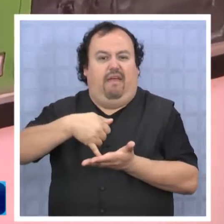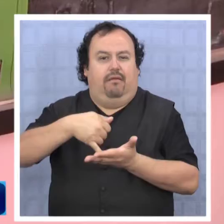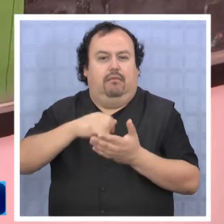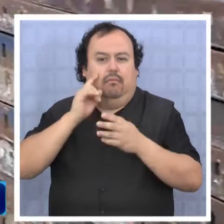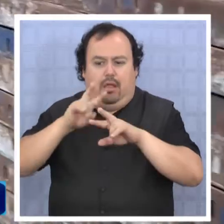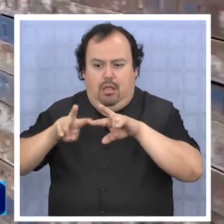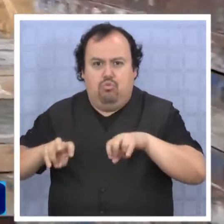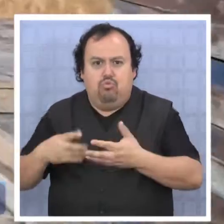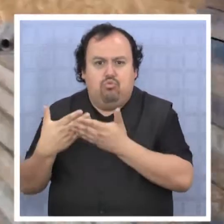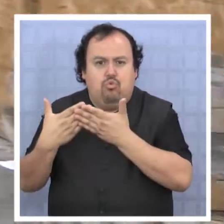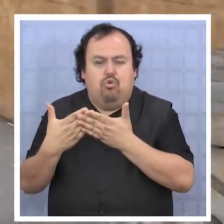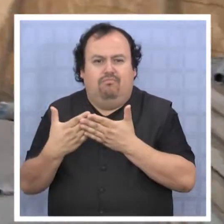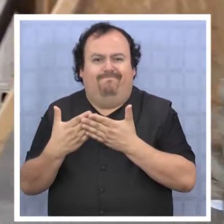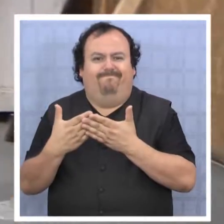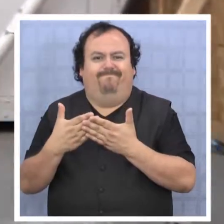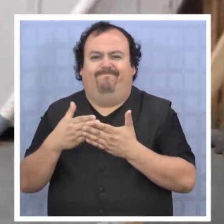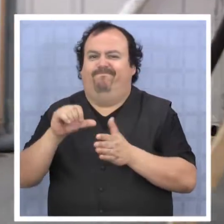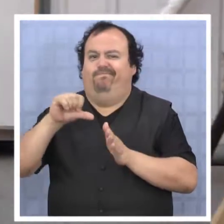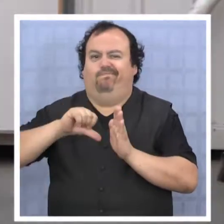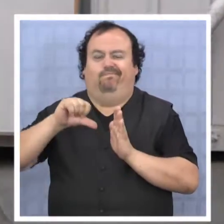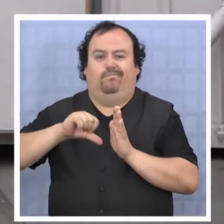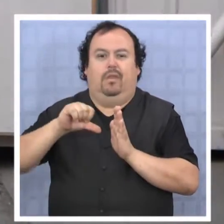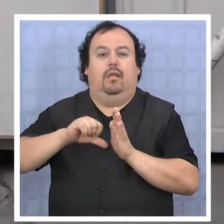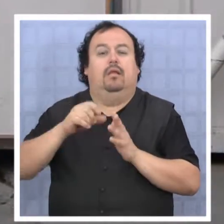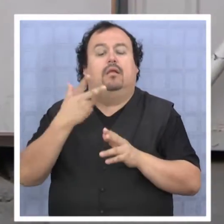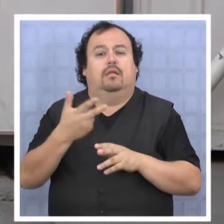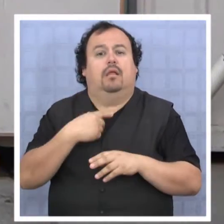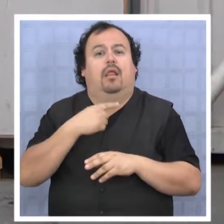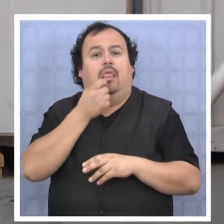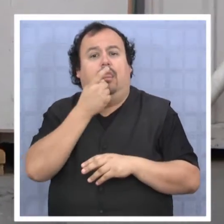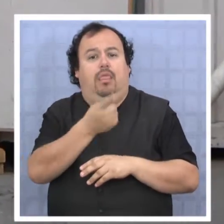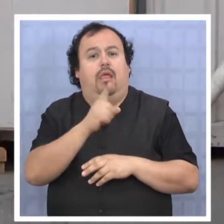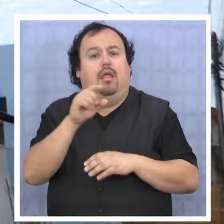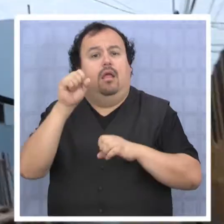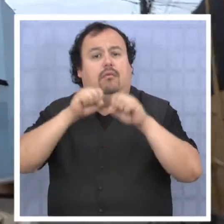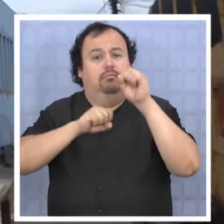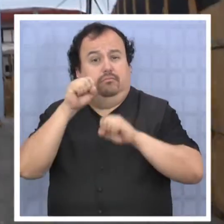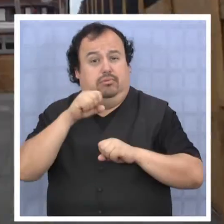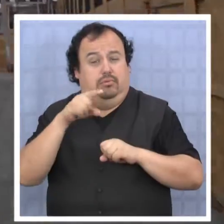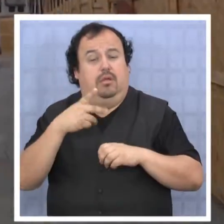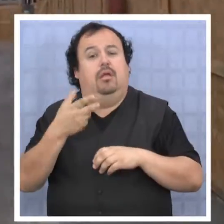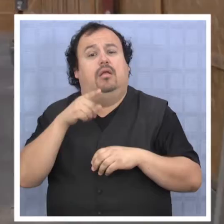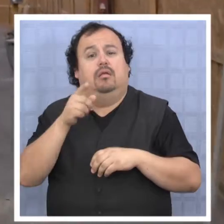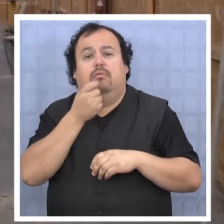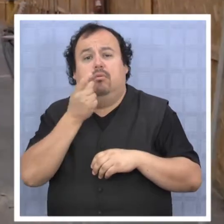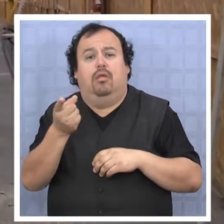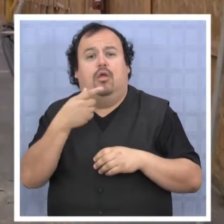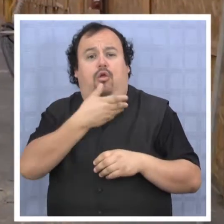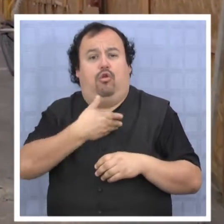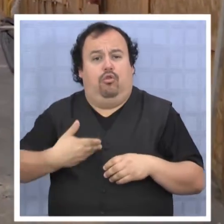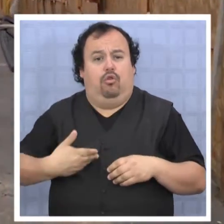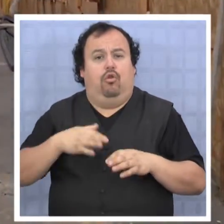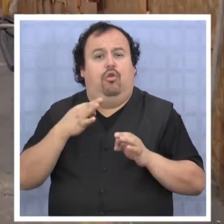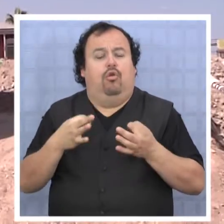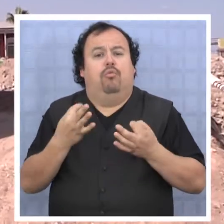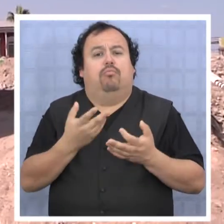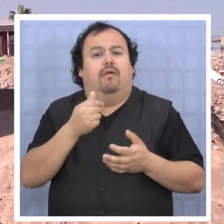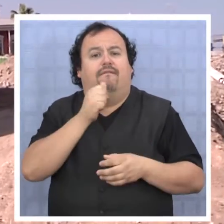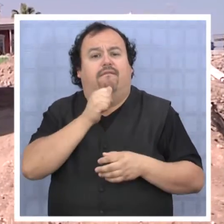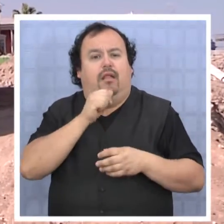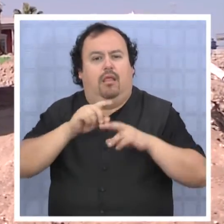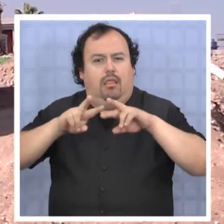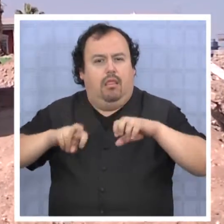establecían los estudios de suelo, una situación que causó la querella de la empresa constructora a los organismos del gobierno